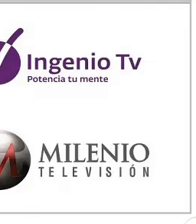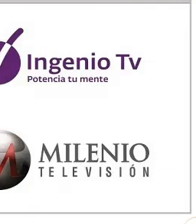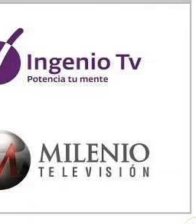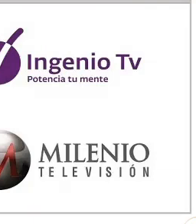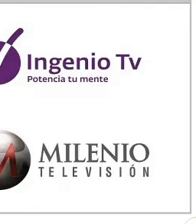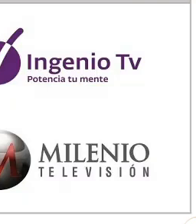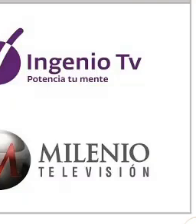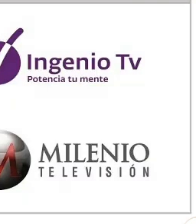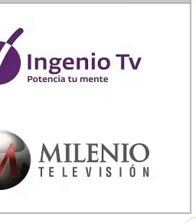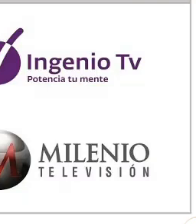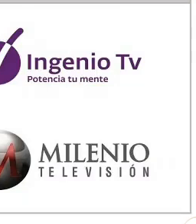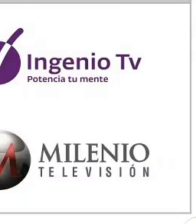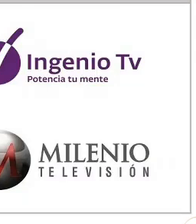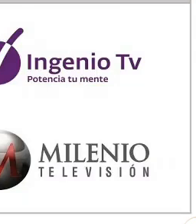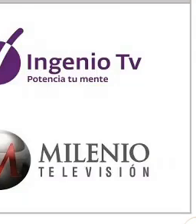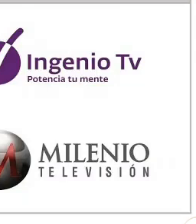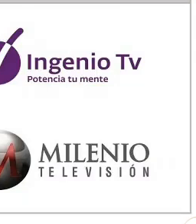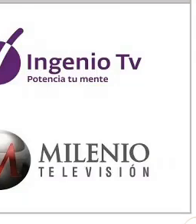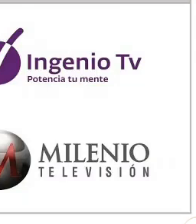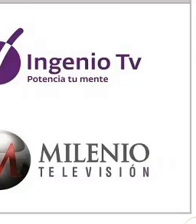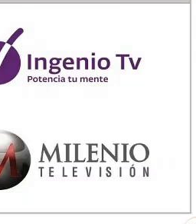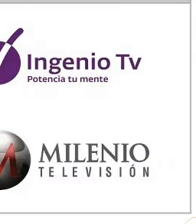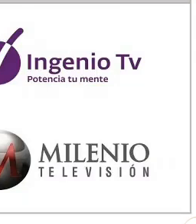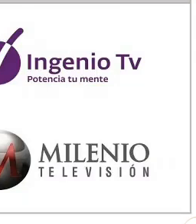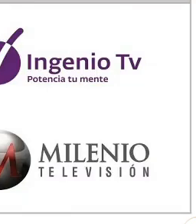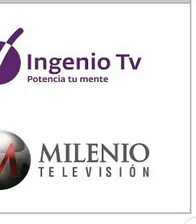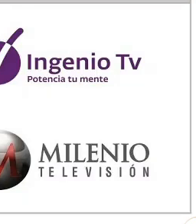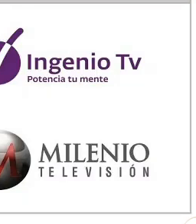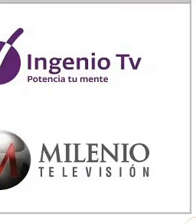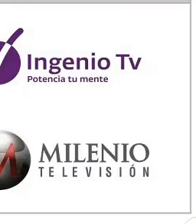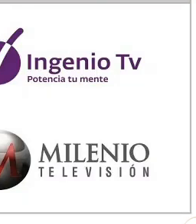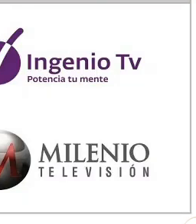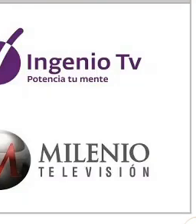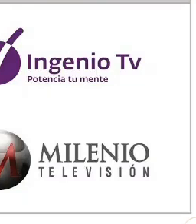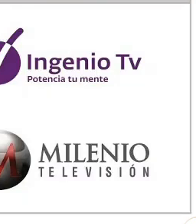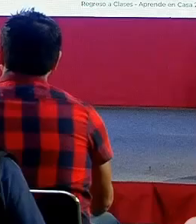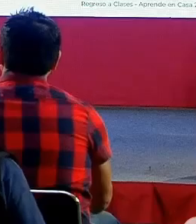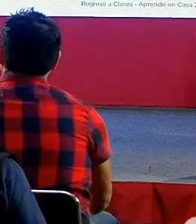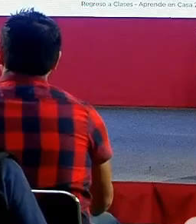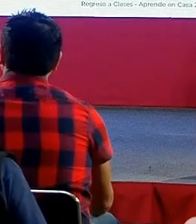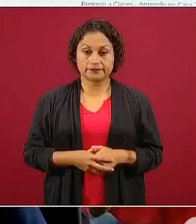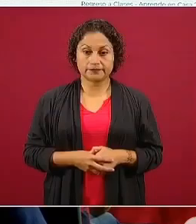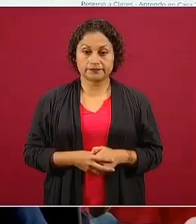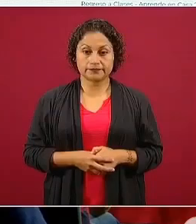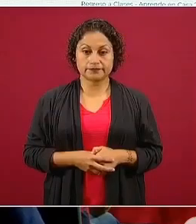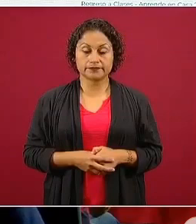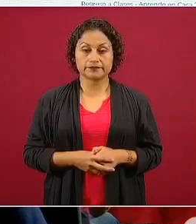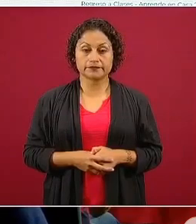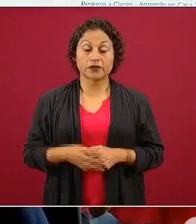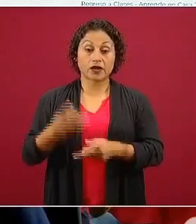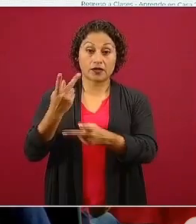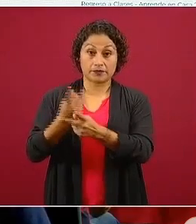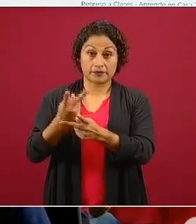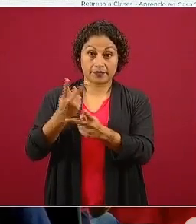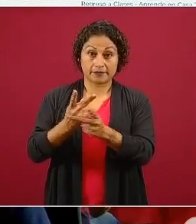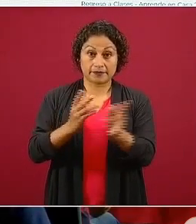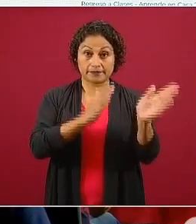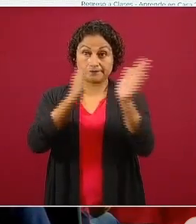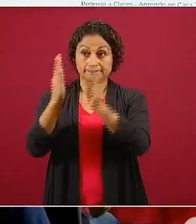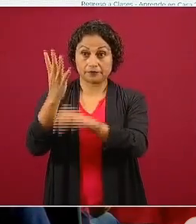materiales, todos los contenidos, los elabora la Secretaría de Educación Pública. En bachillerato, que es la cuarta cadena,